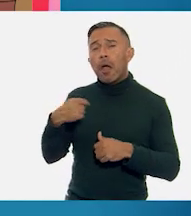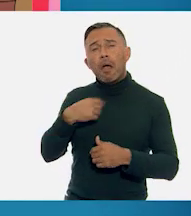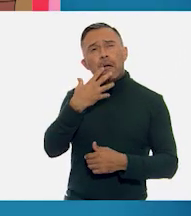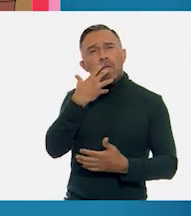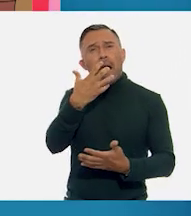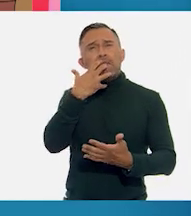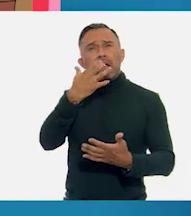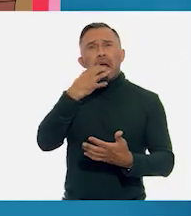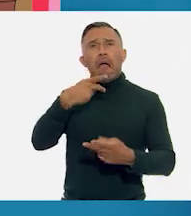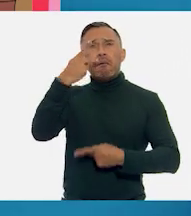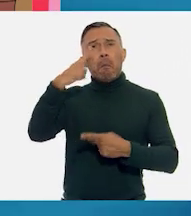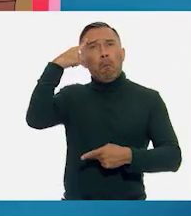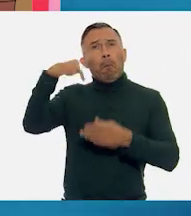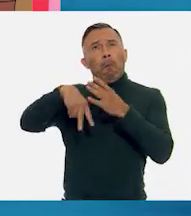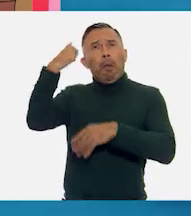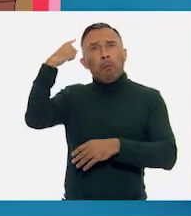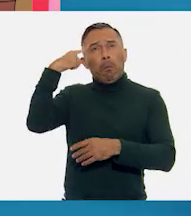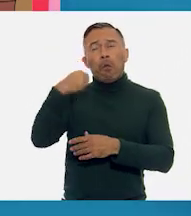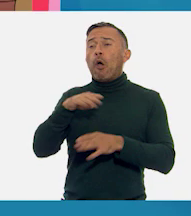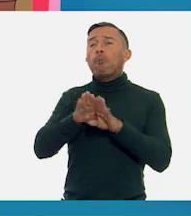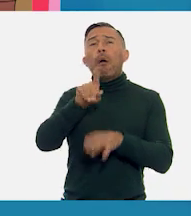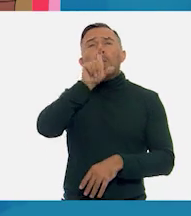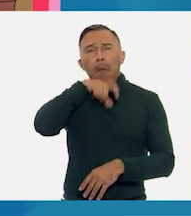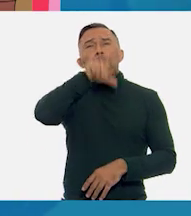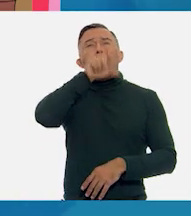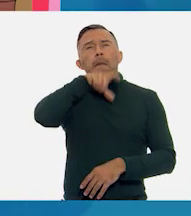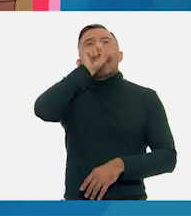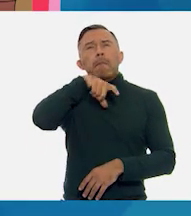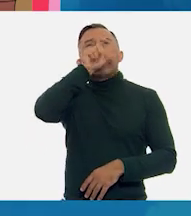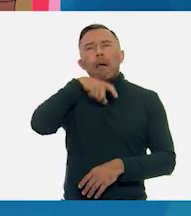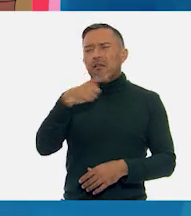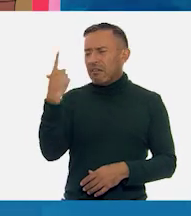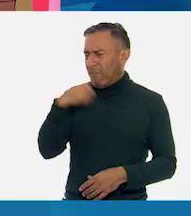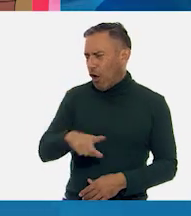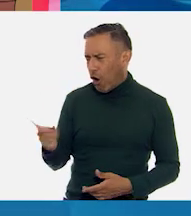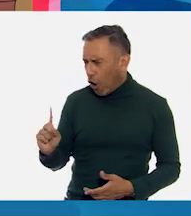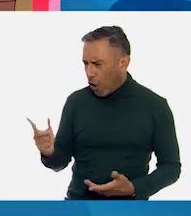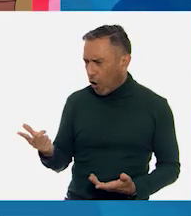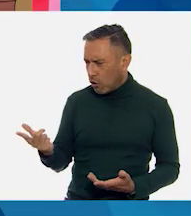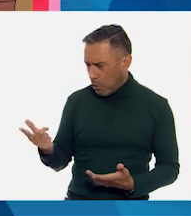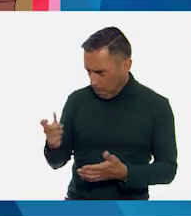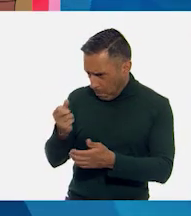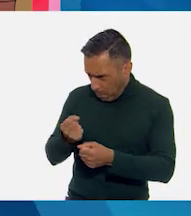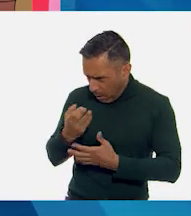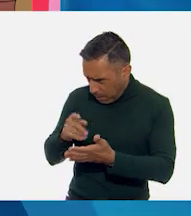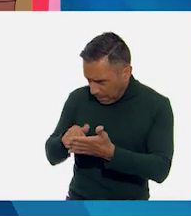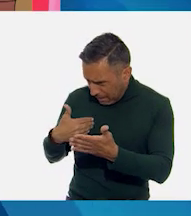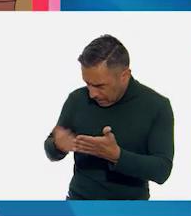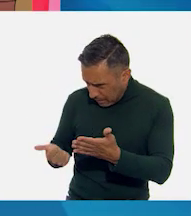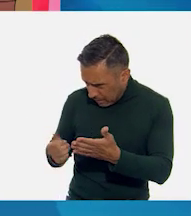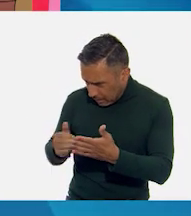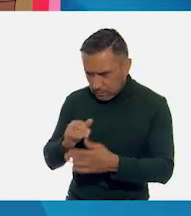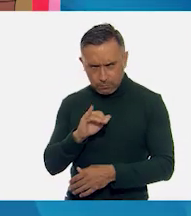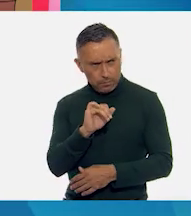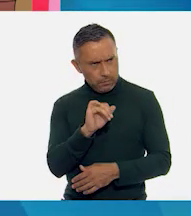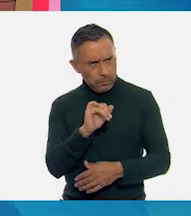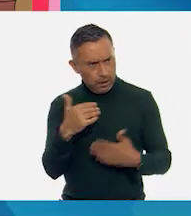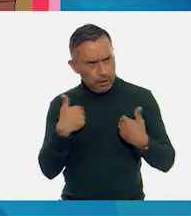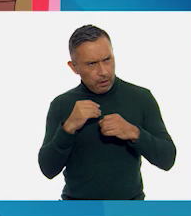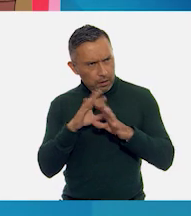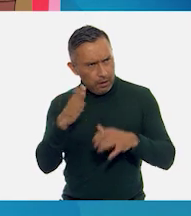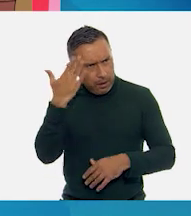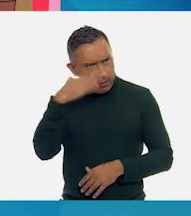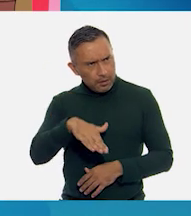entiendes, como si fueras un perico, ¿verdad? ¿Entiendes el poema? Sí, sí lo entiendo. Bueno, tienes que